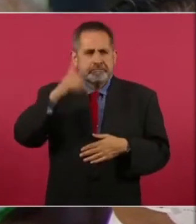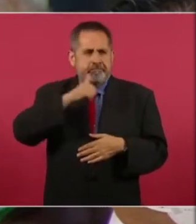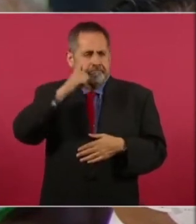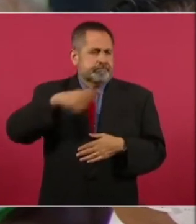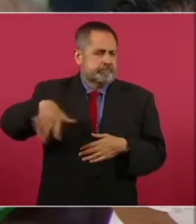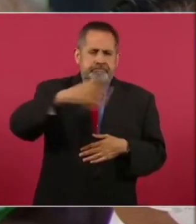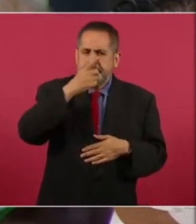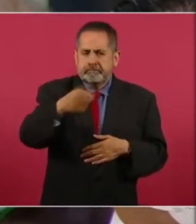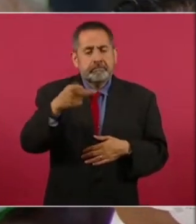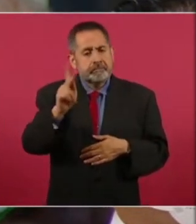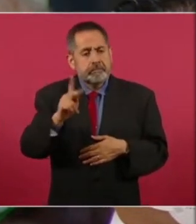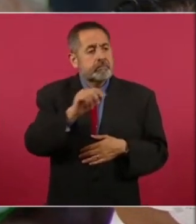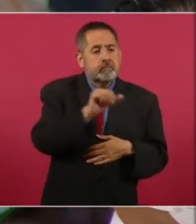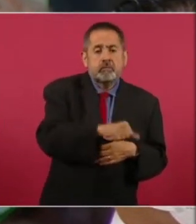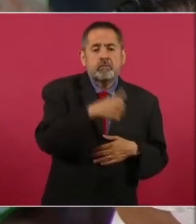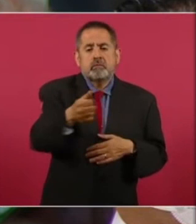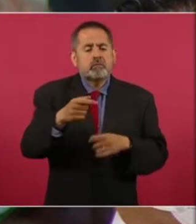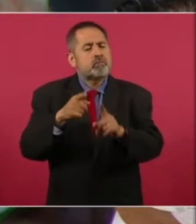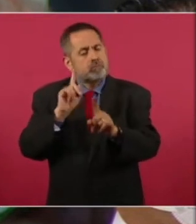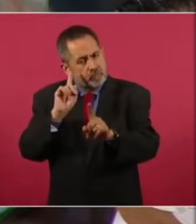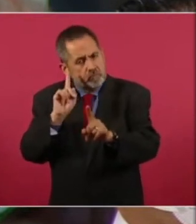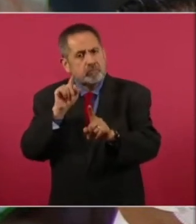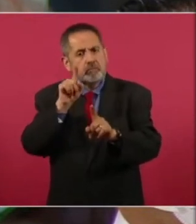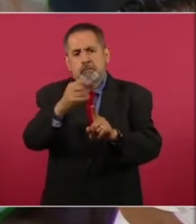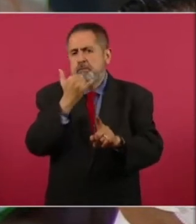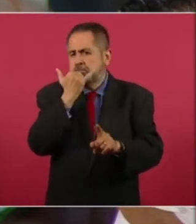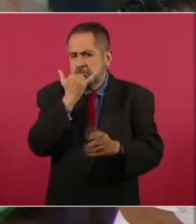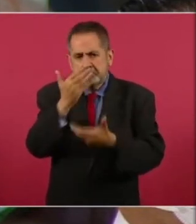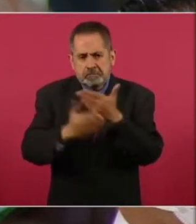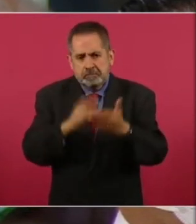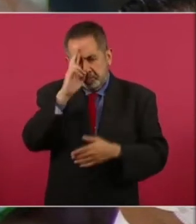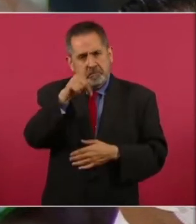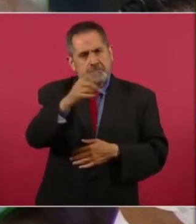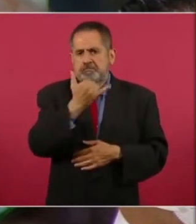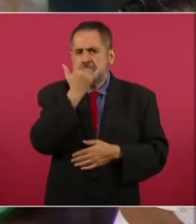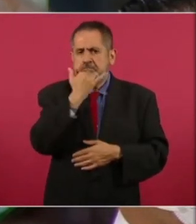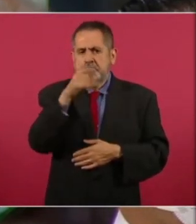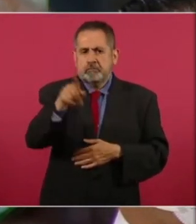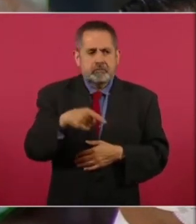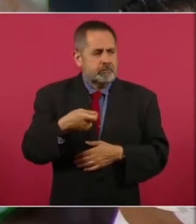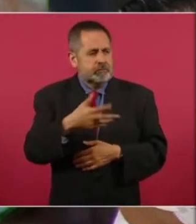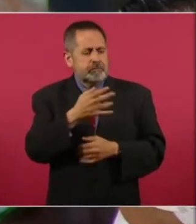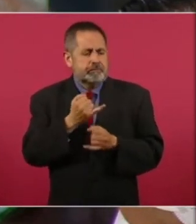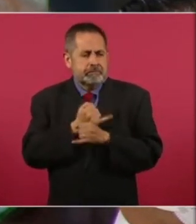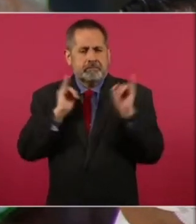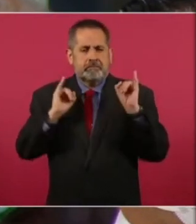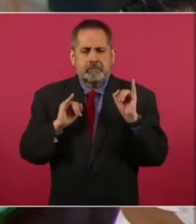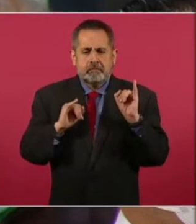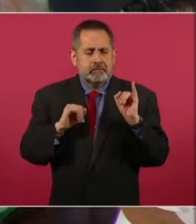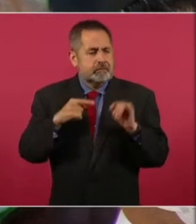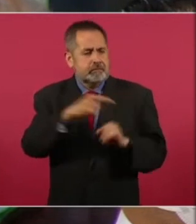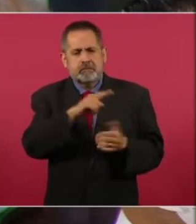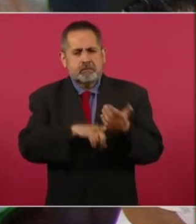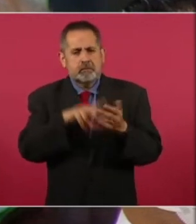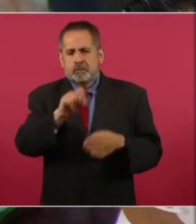país. Pero hay otra parte, usted, discúlpeme que se lo diga, pero se equivoca cuando les llama independientes. Esas personas no